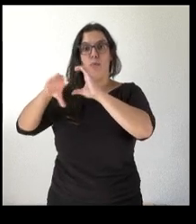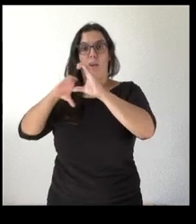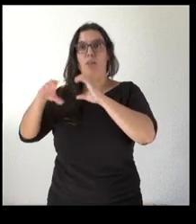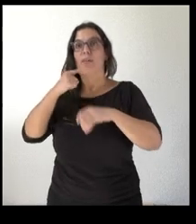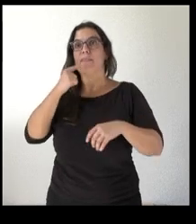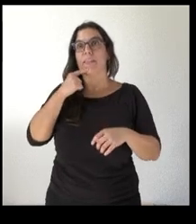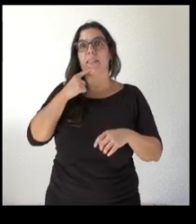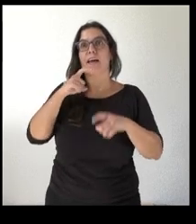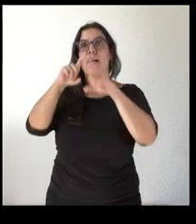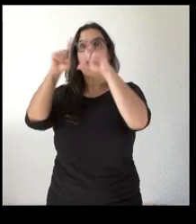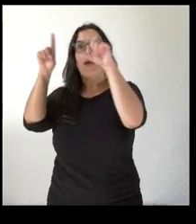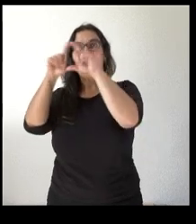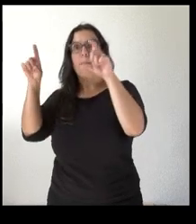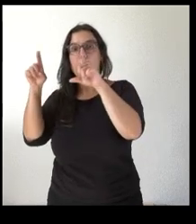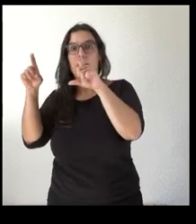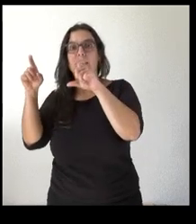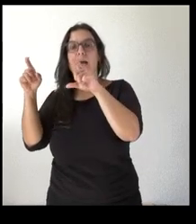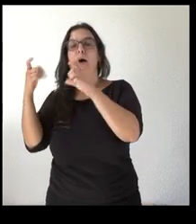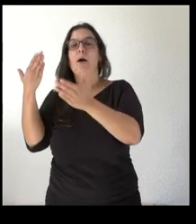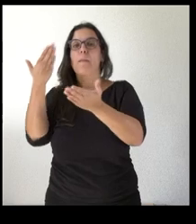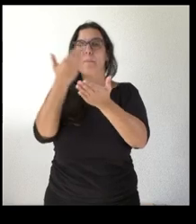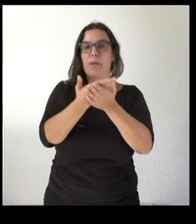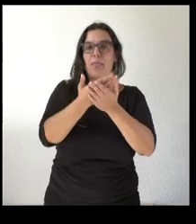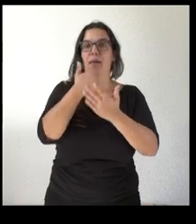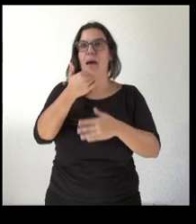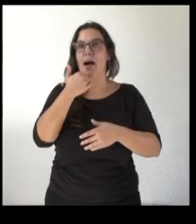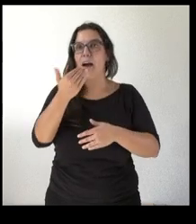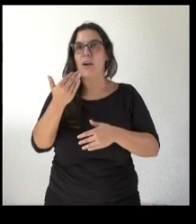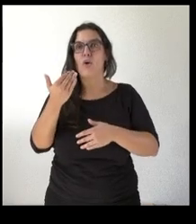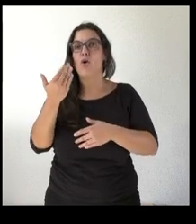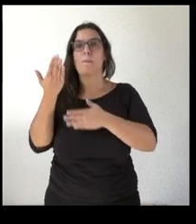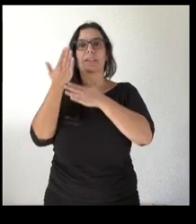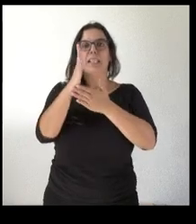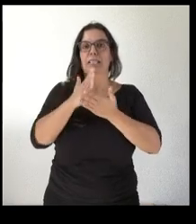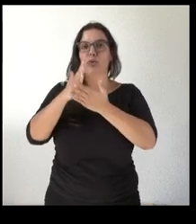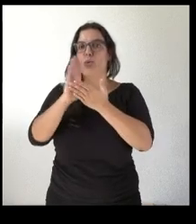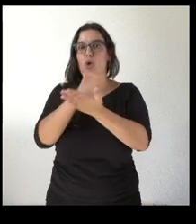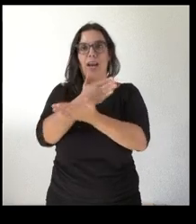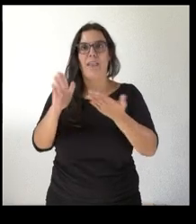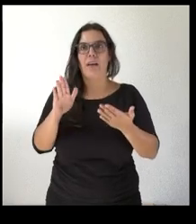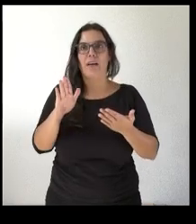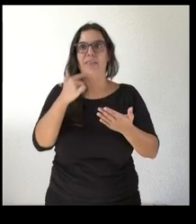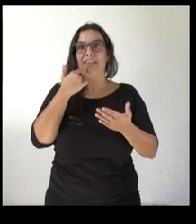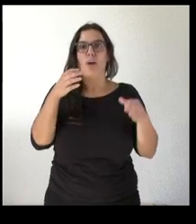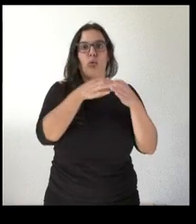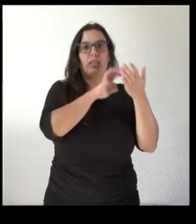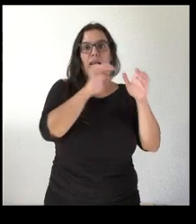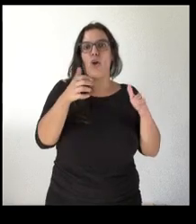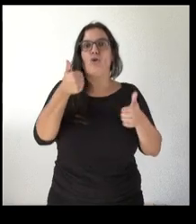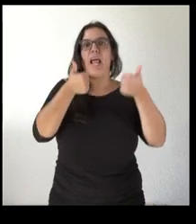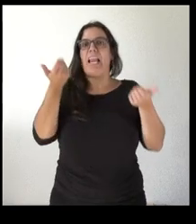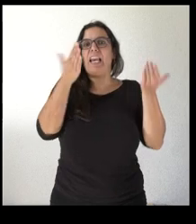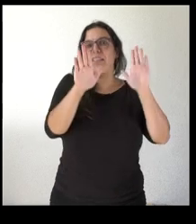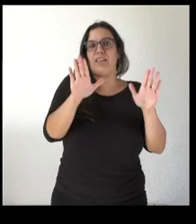haya instado a la junta haya pedido a la junta o haya presentado ningún estudio está diciendo que la junta va a licitarlo porque sí ¿no?